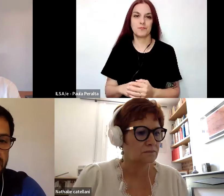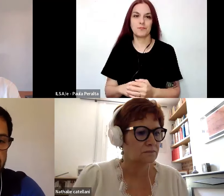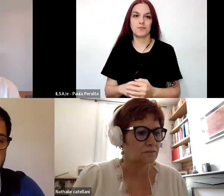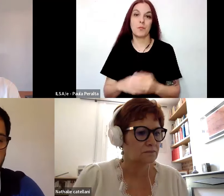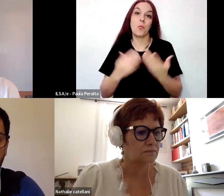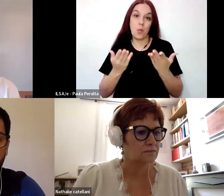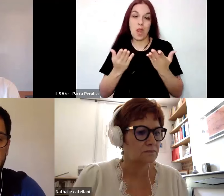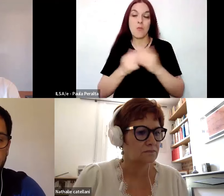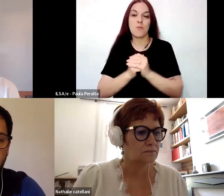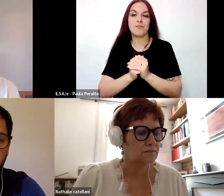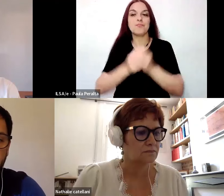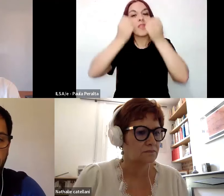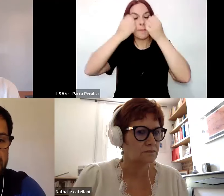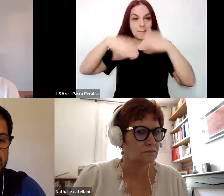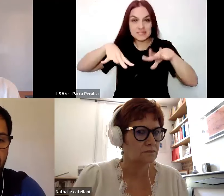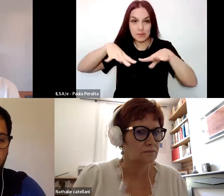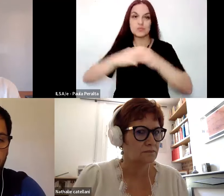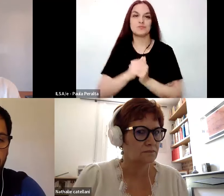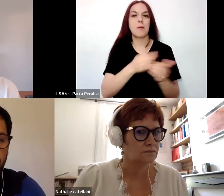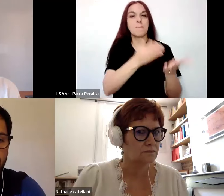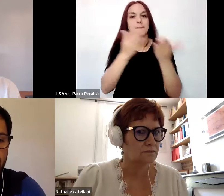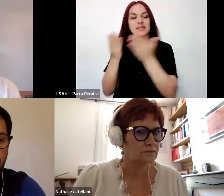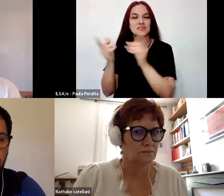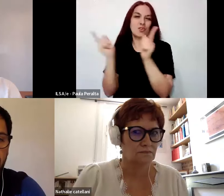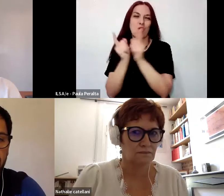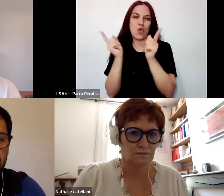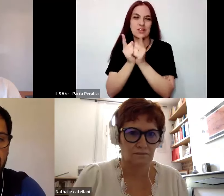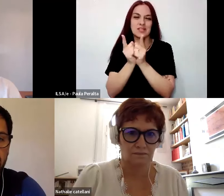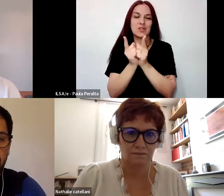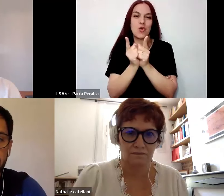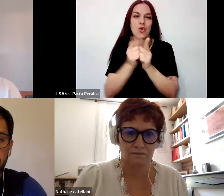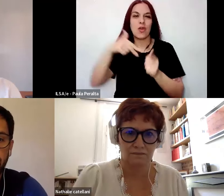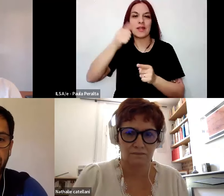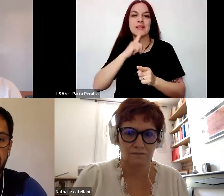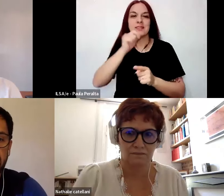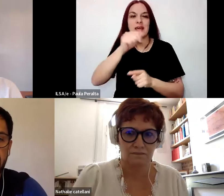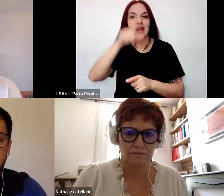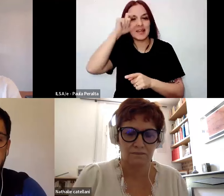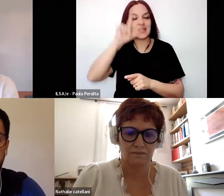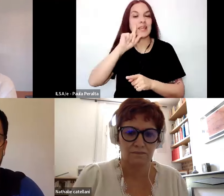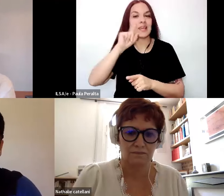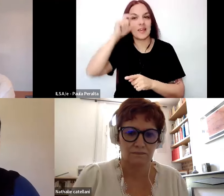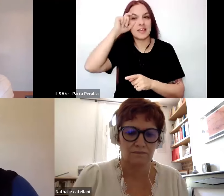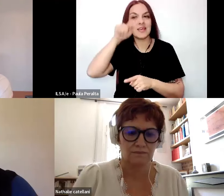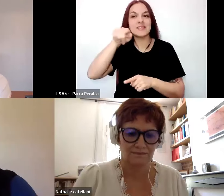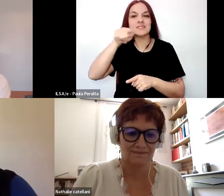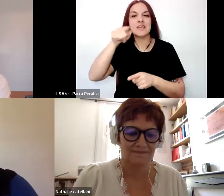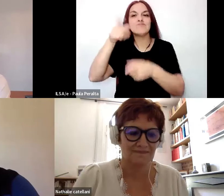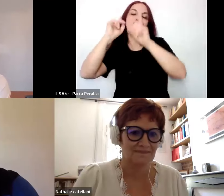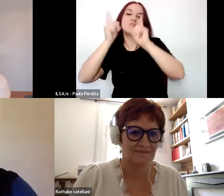entonces damos comienzo, voy a presentar muy brevemente a Nathalie. Nathalie tiene